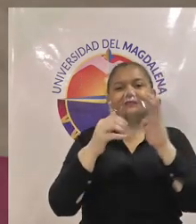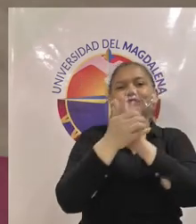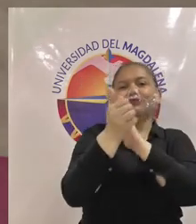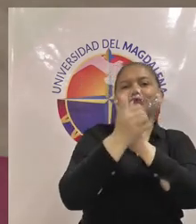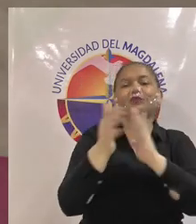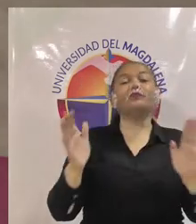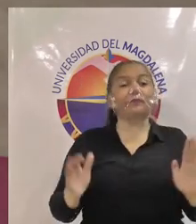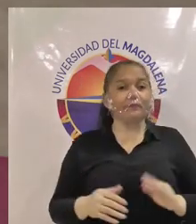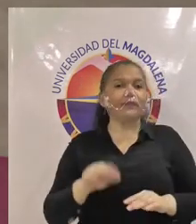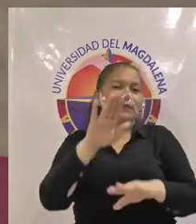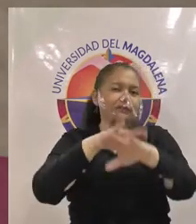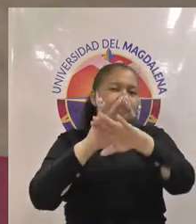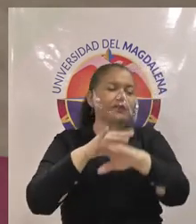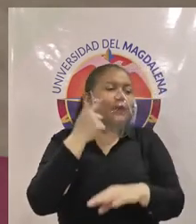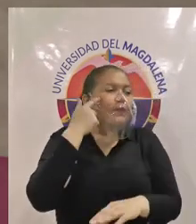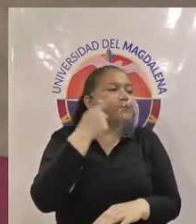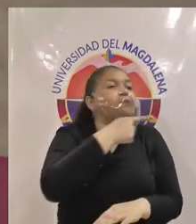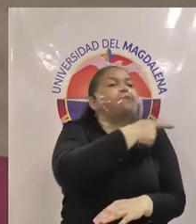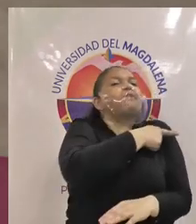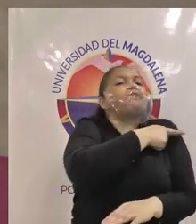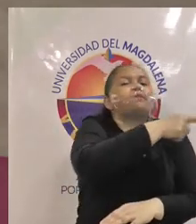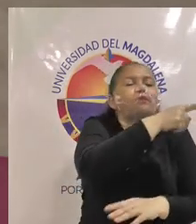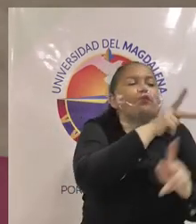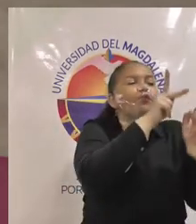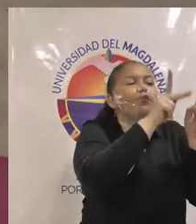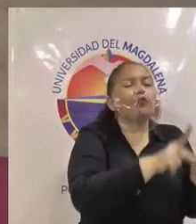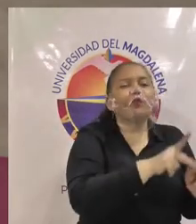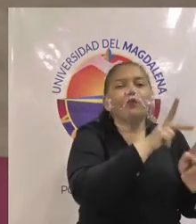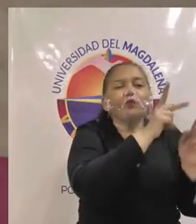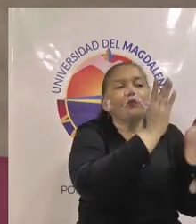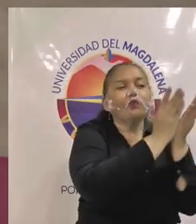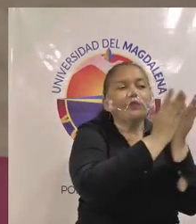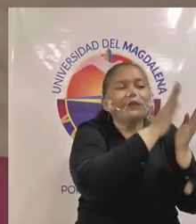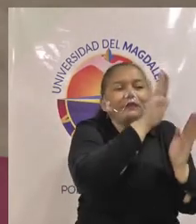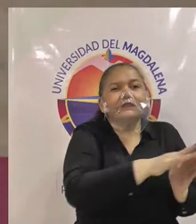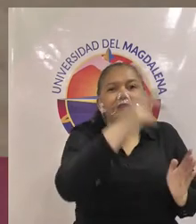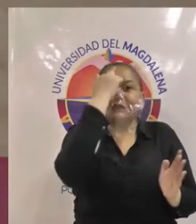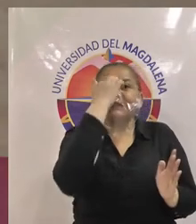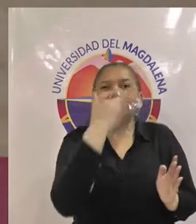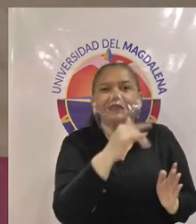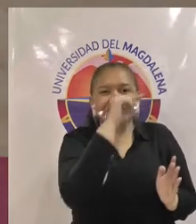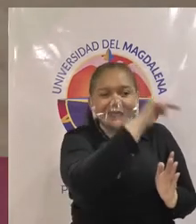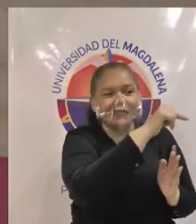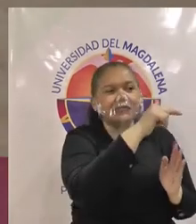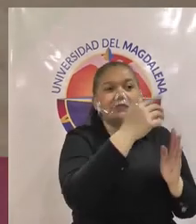egresados de colegios públicos en un principio de la ciudad de santa marta